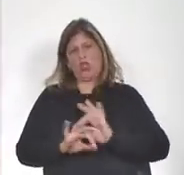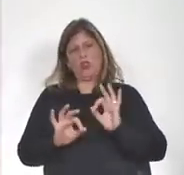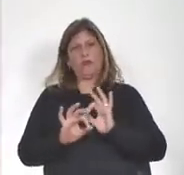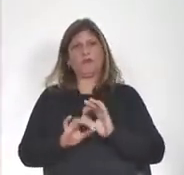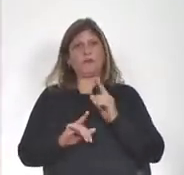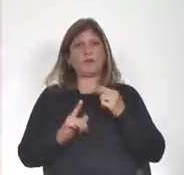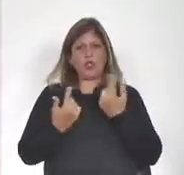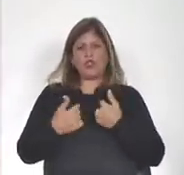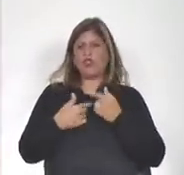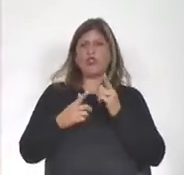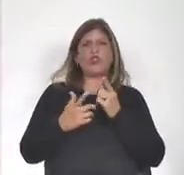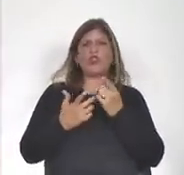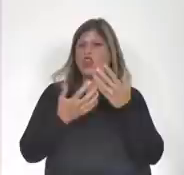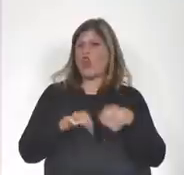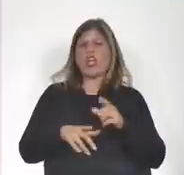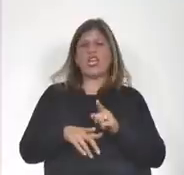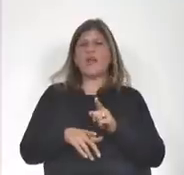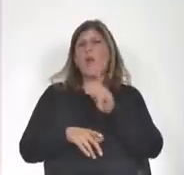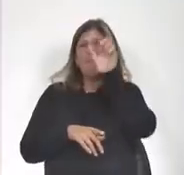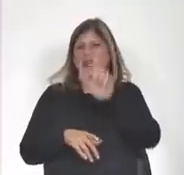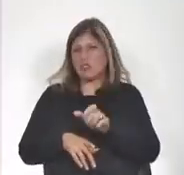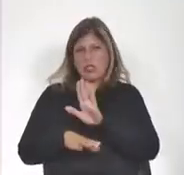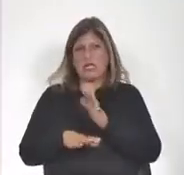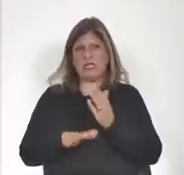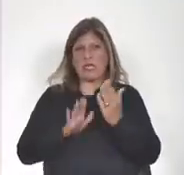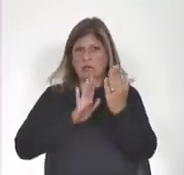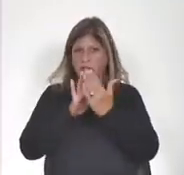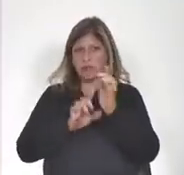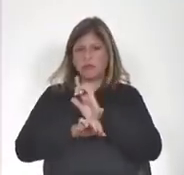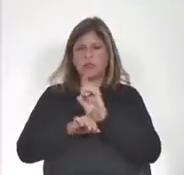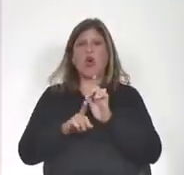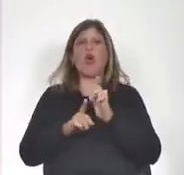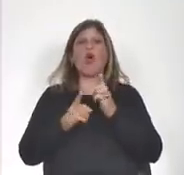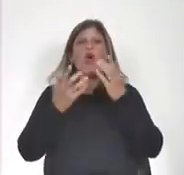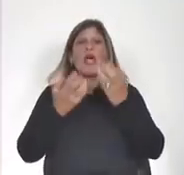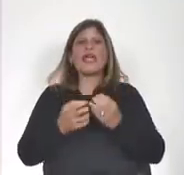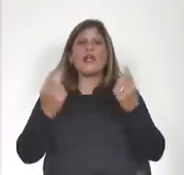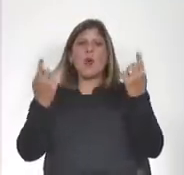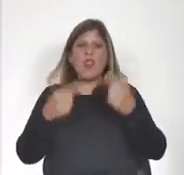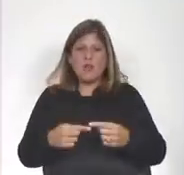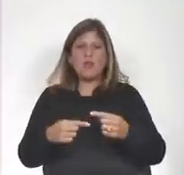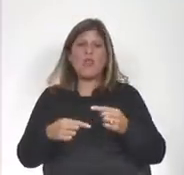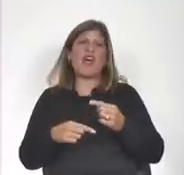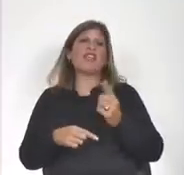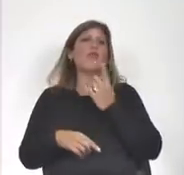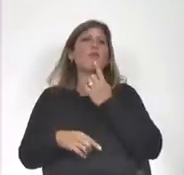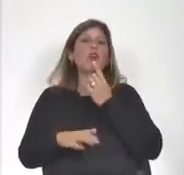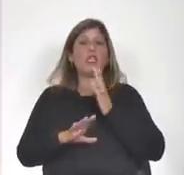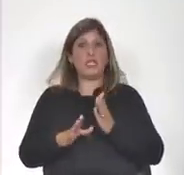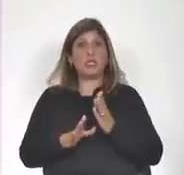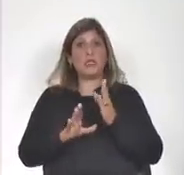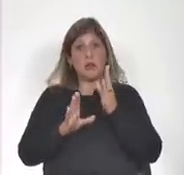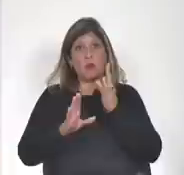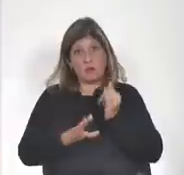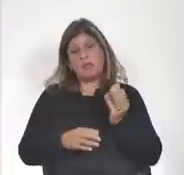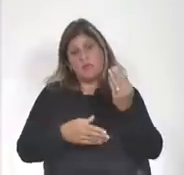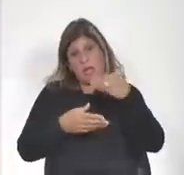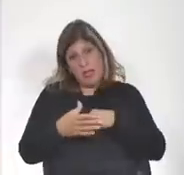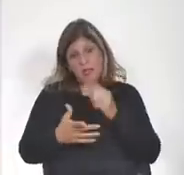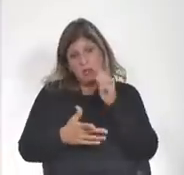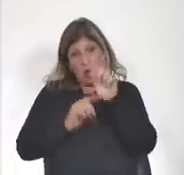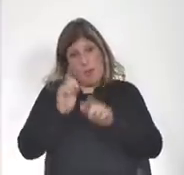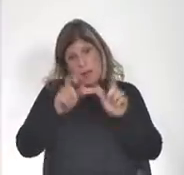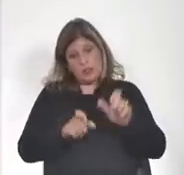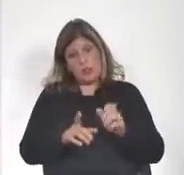queremos personalizar, no queremos personalizar. Queremos dar un debate político que obviamente implica la acción de personas concretas